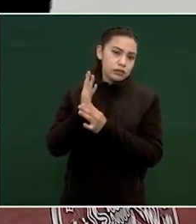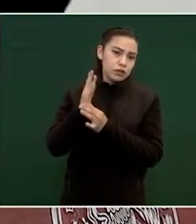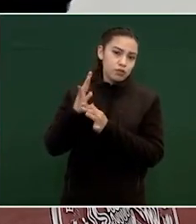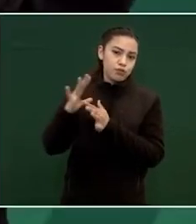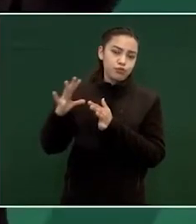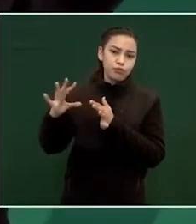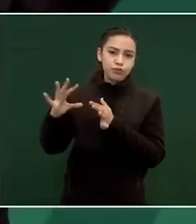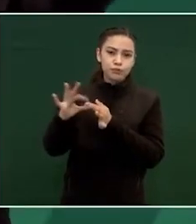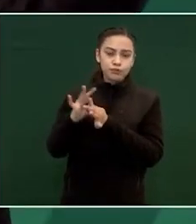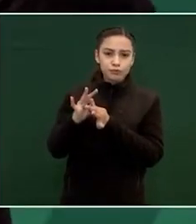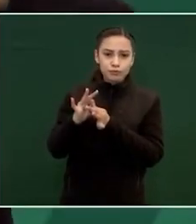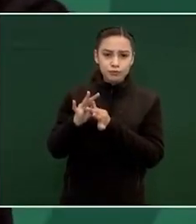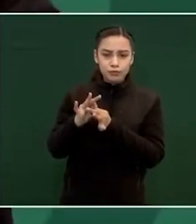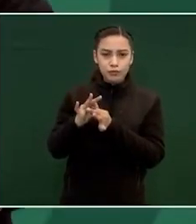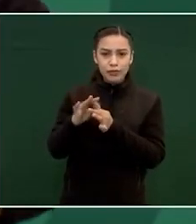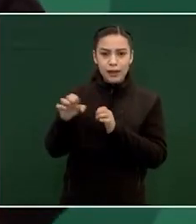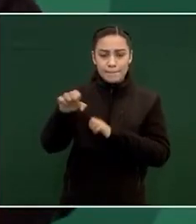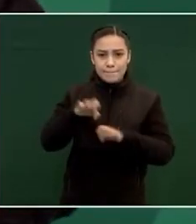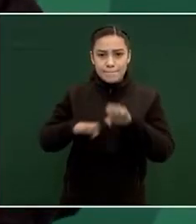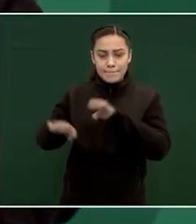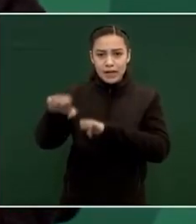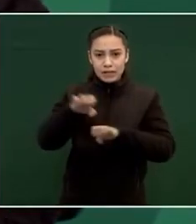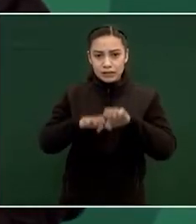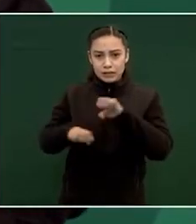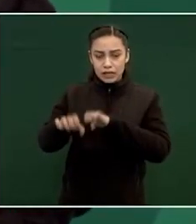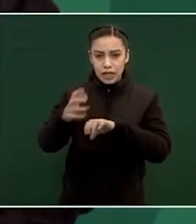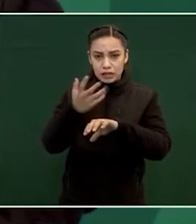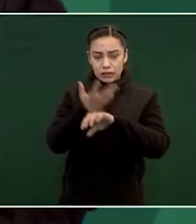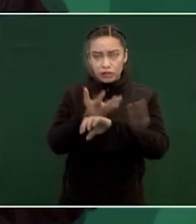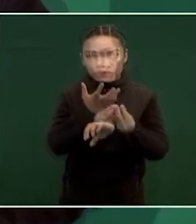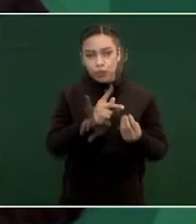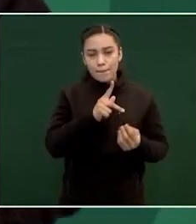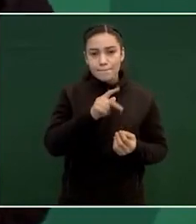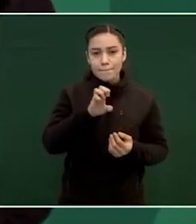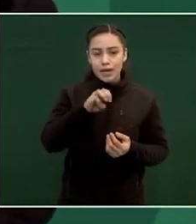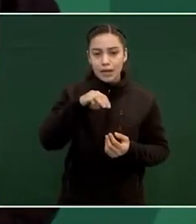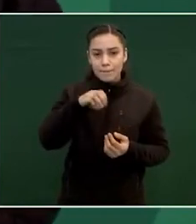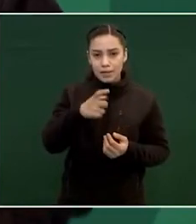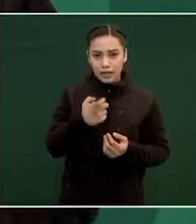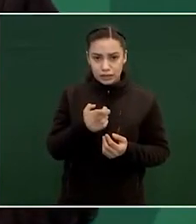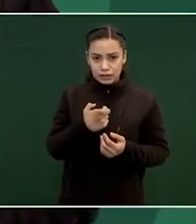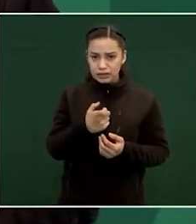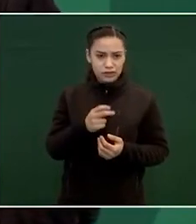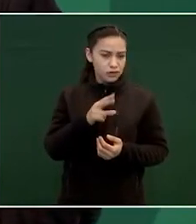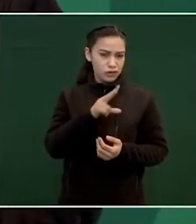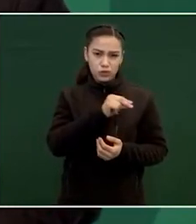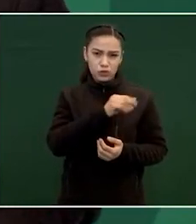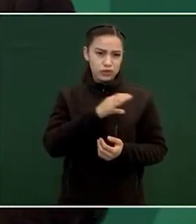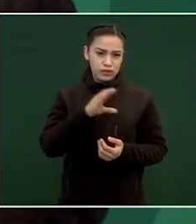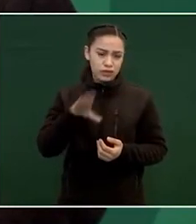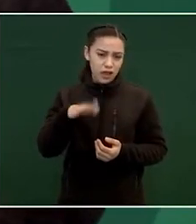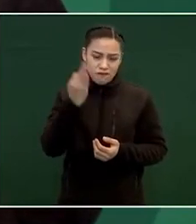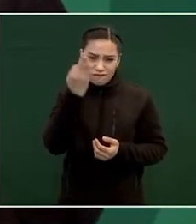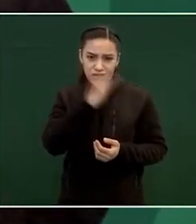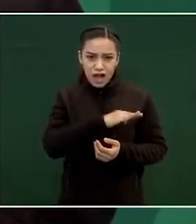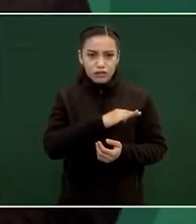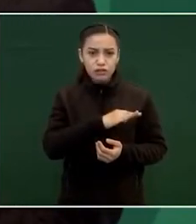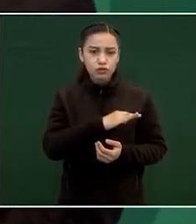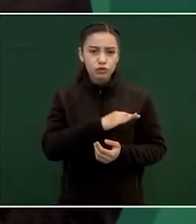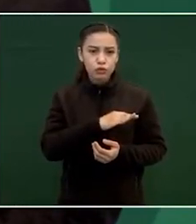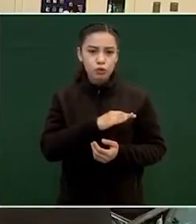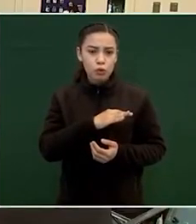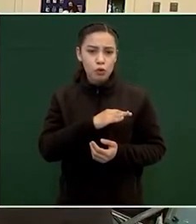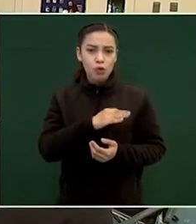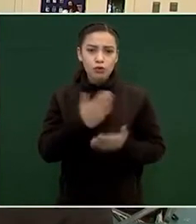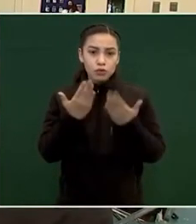estadounidense que trabaja para Pemex lo cual no es cierto no hay conflicto de intereses pero más ya